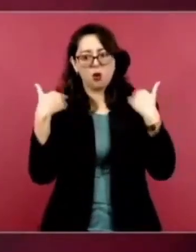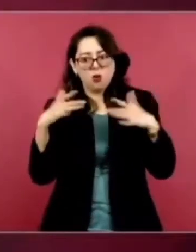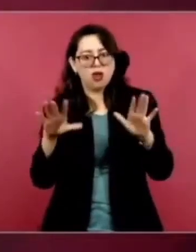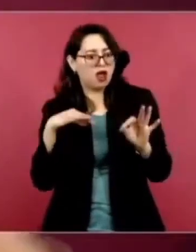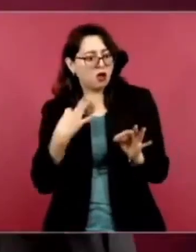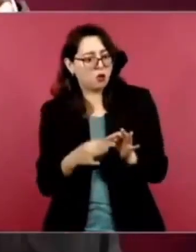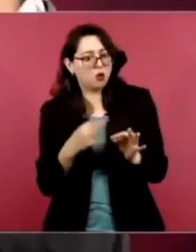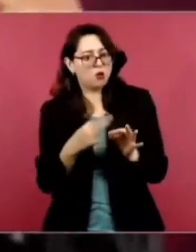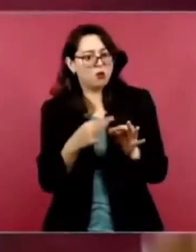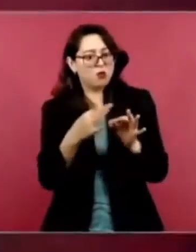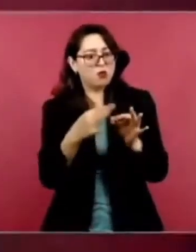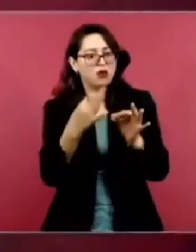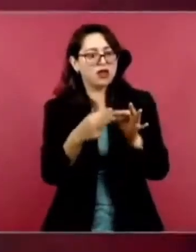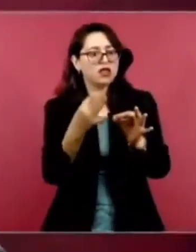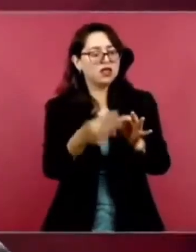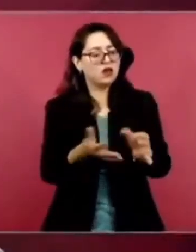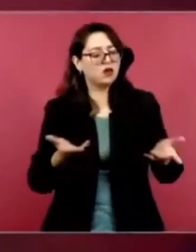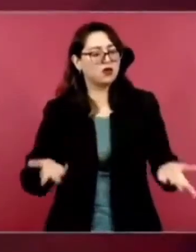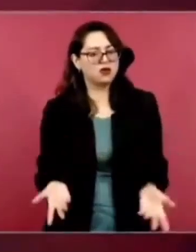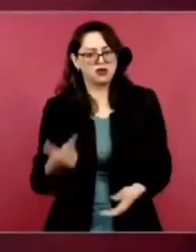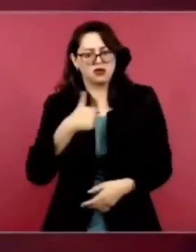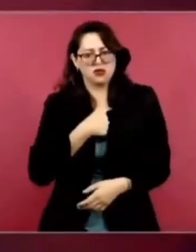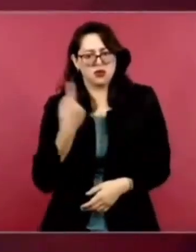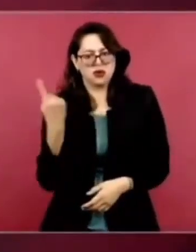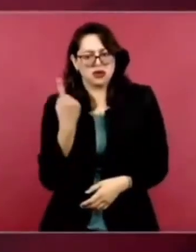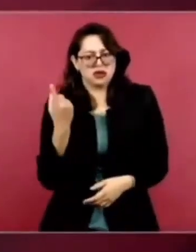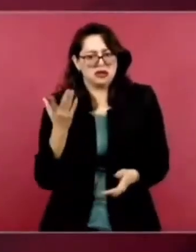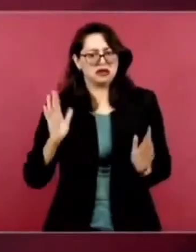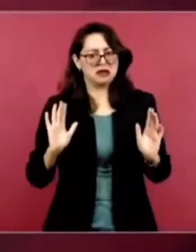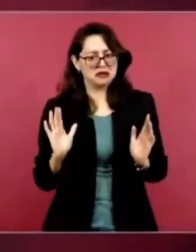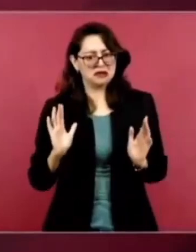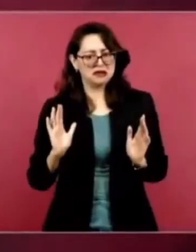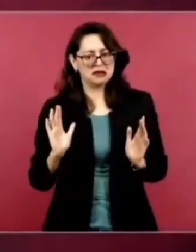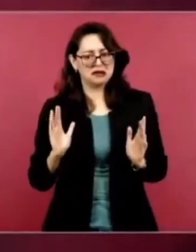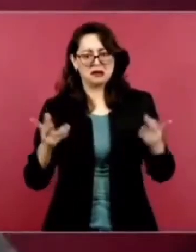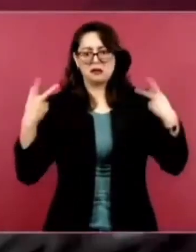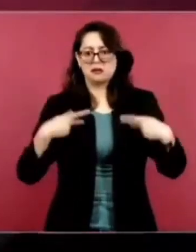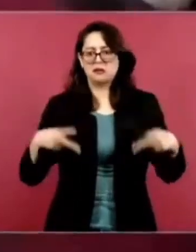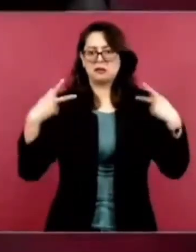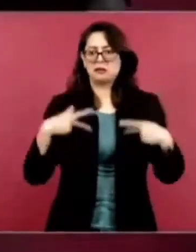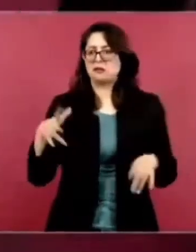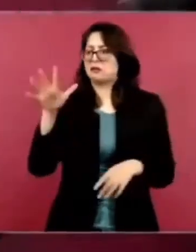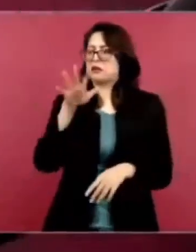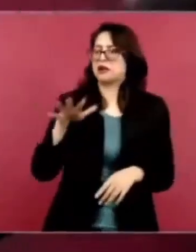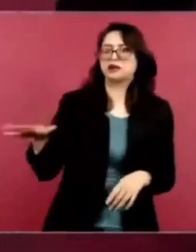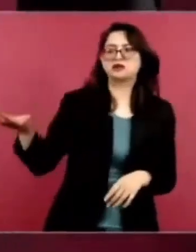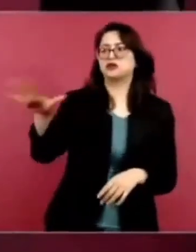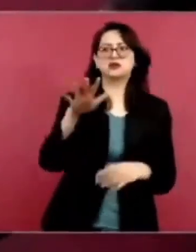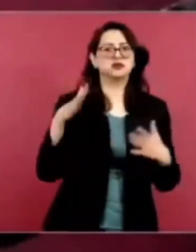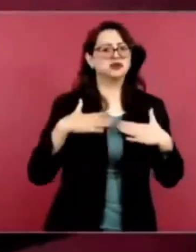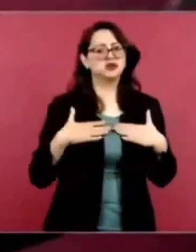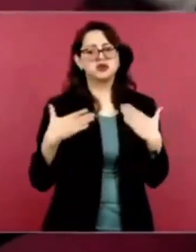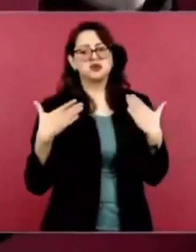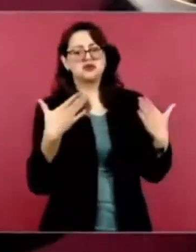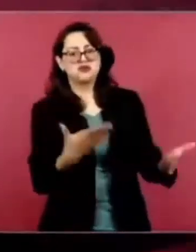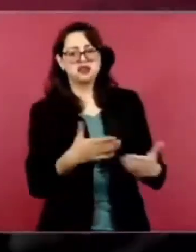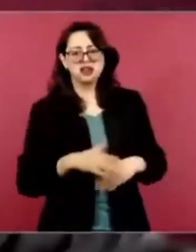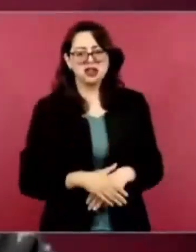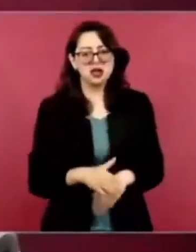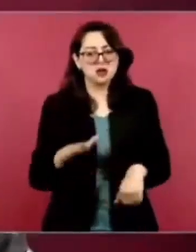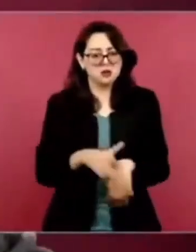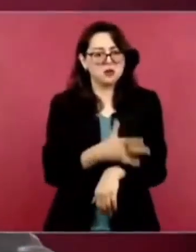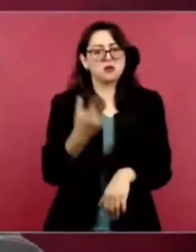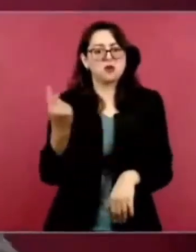¿Cómo le van a confiar toda la estrategia y la conducción del movimiento